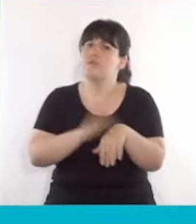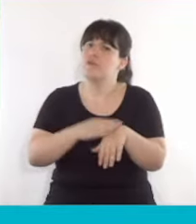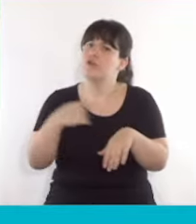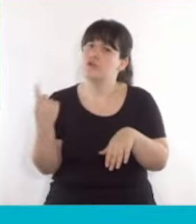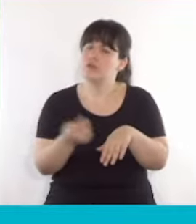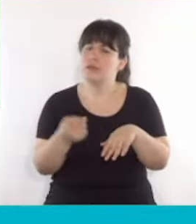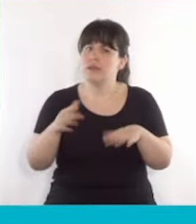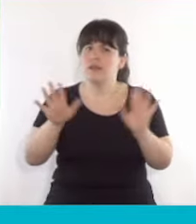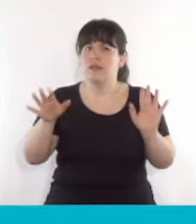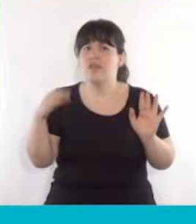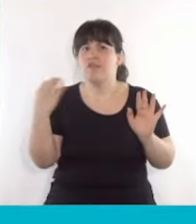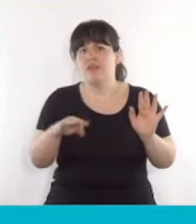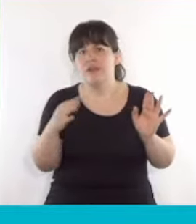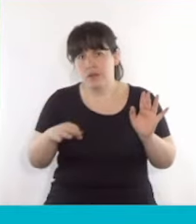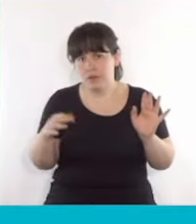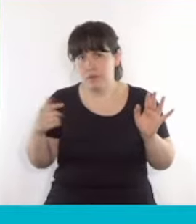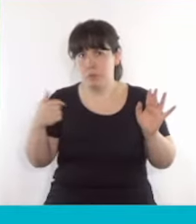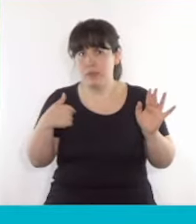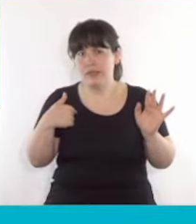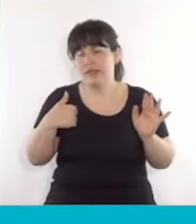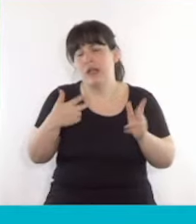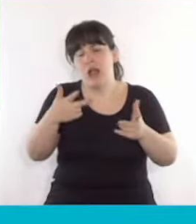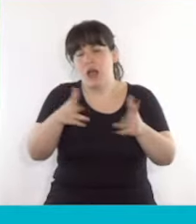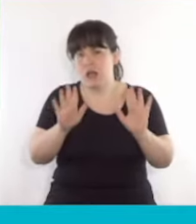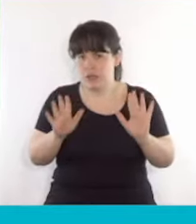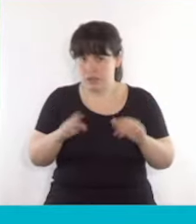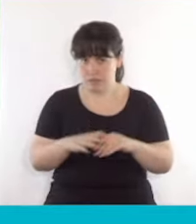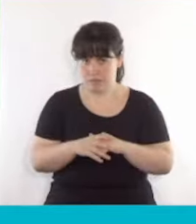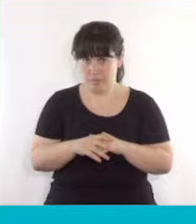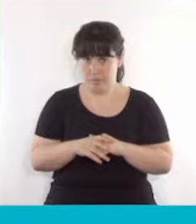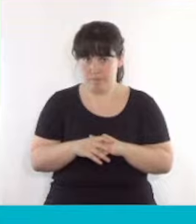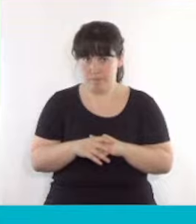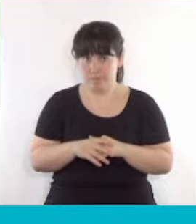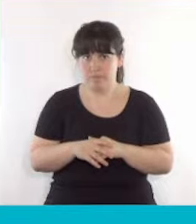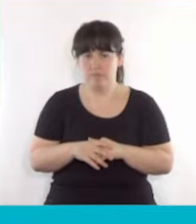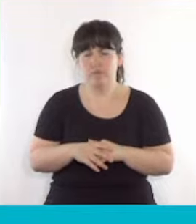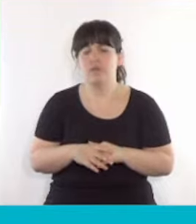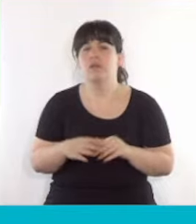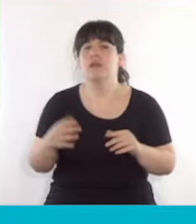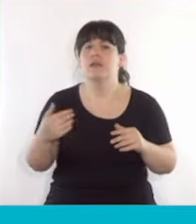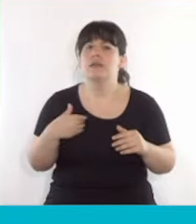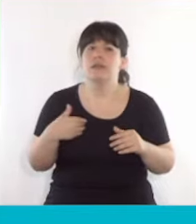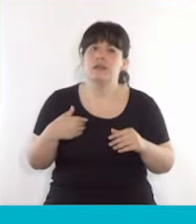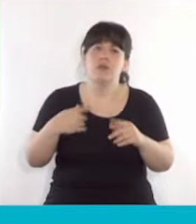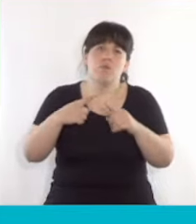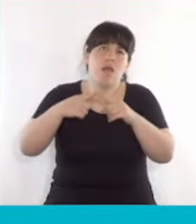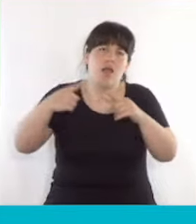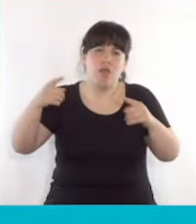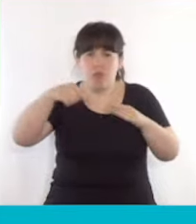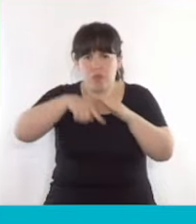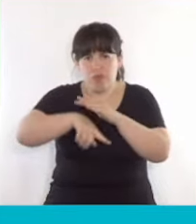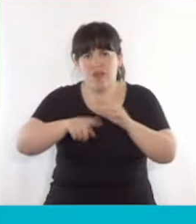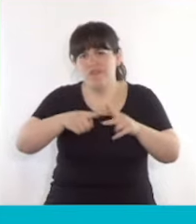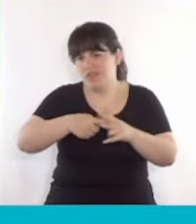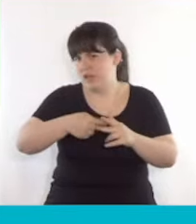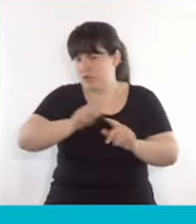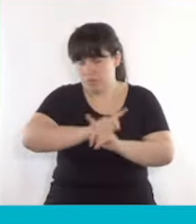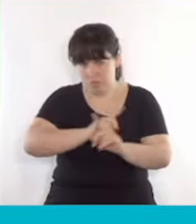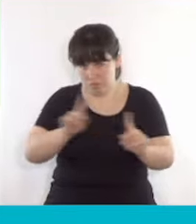y debería pasar por acá, como así lo dice la ley de catástrofe. Y sin entrar en un largo detalle técnico,